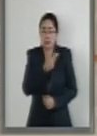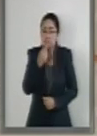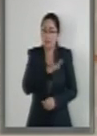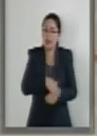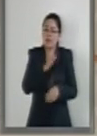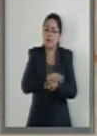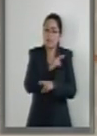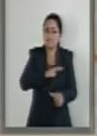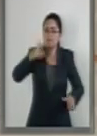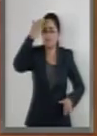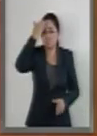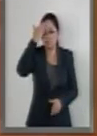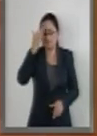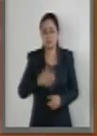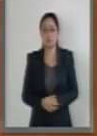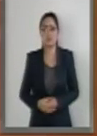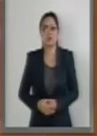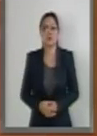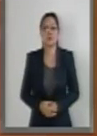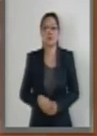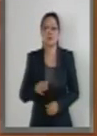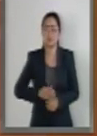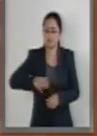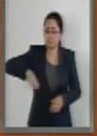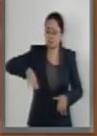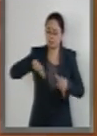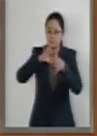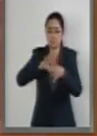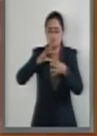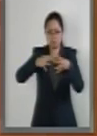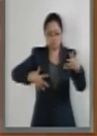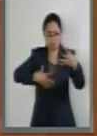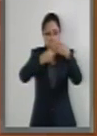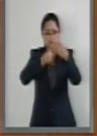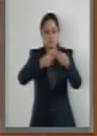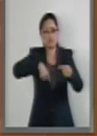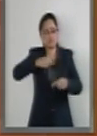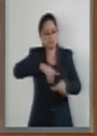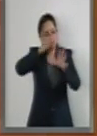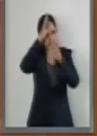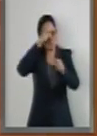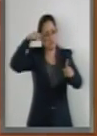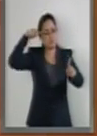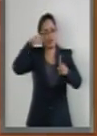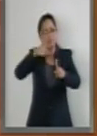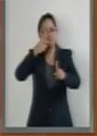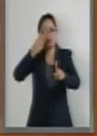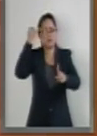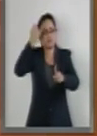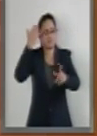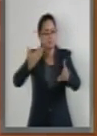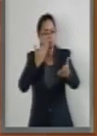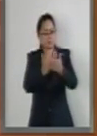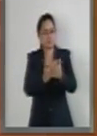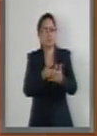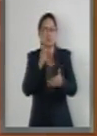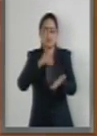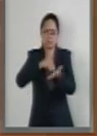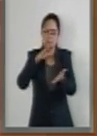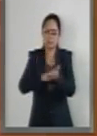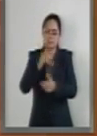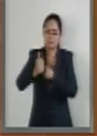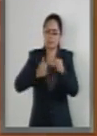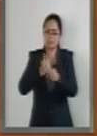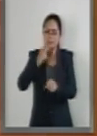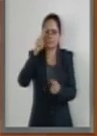profundo reconocimiento. Por todo lo anterior, pues estamos de acuerdo en el objetivo de esta minuta, que es declarar el año dos